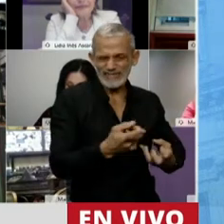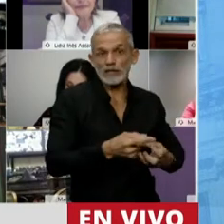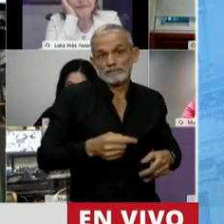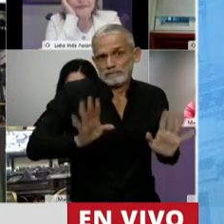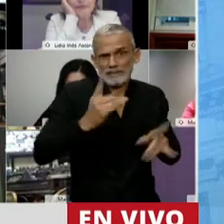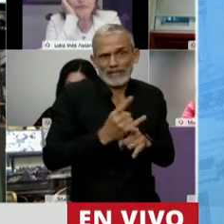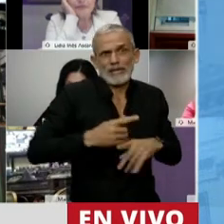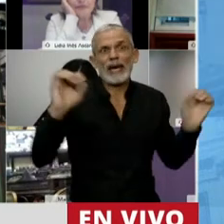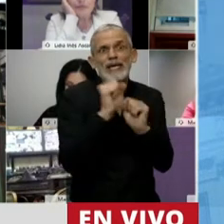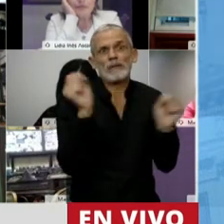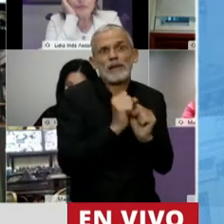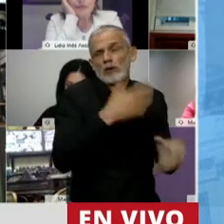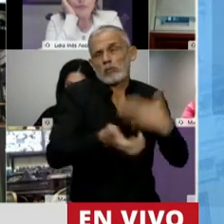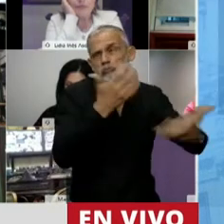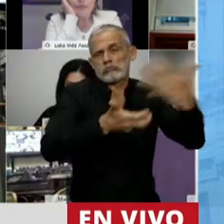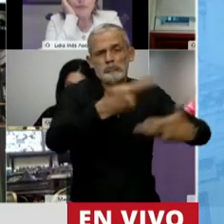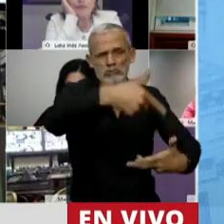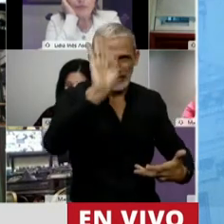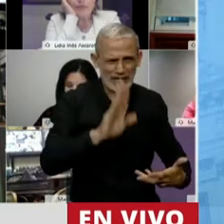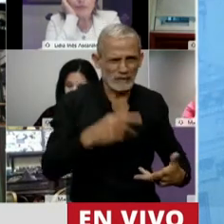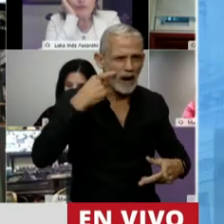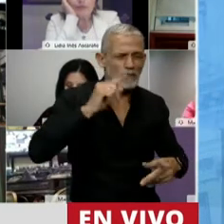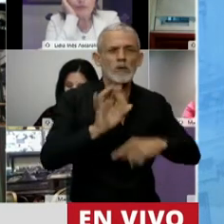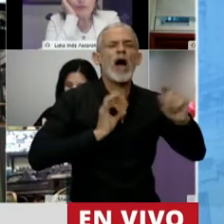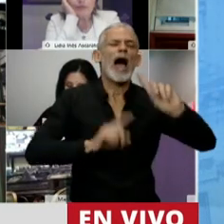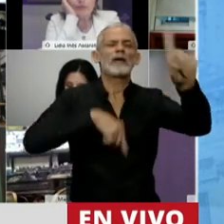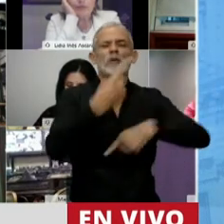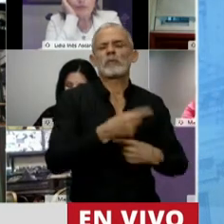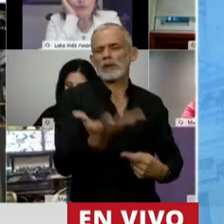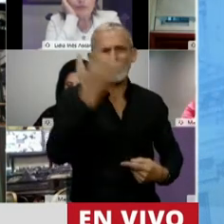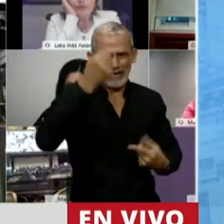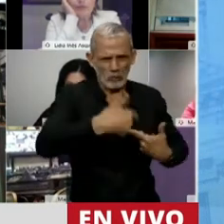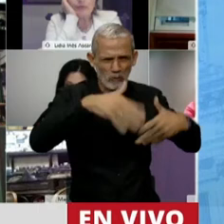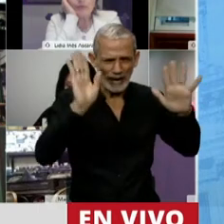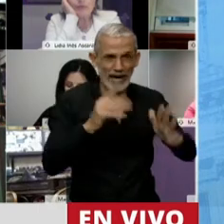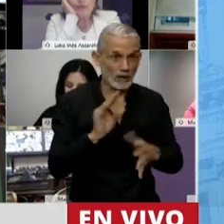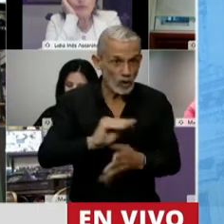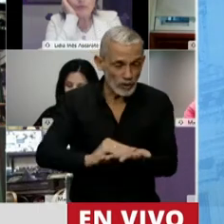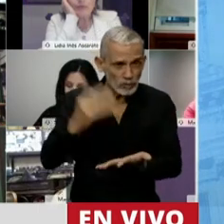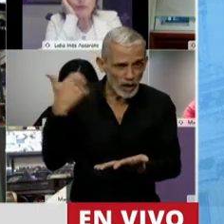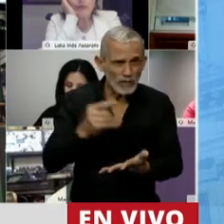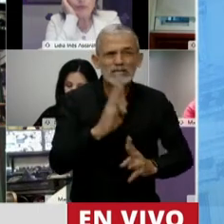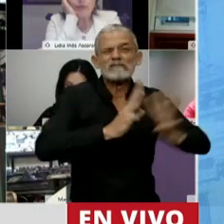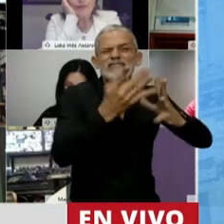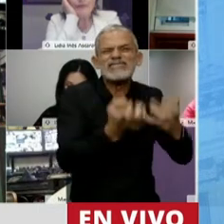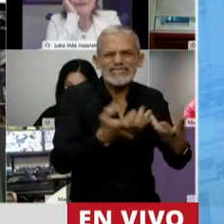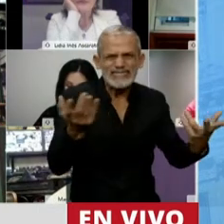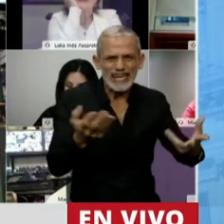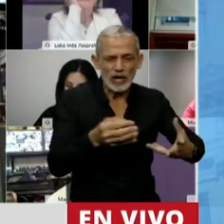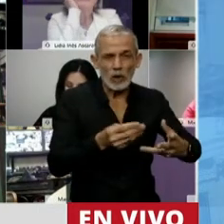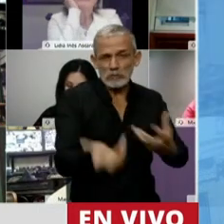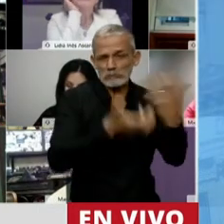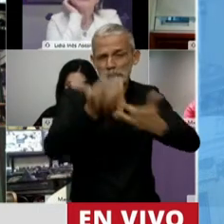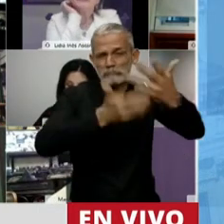habitual en el invierno quemar para los rebrotes de verano. Eso de un año para el otro se recupera. Lo dijo uno de los diputados, creo que el diputado de